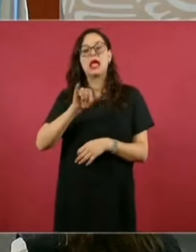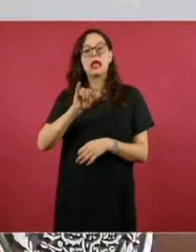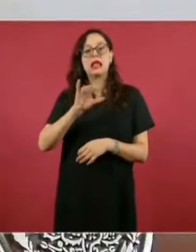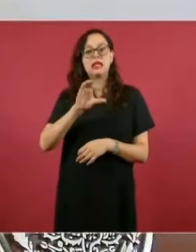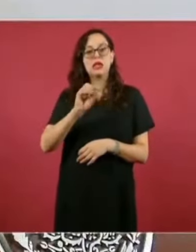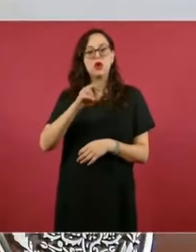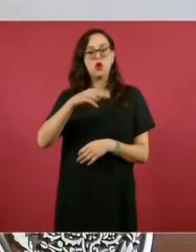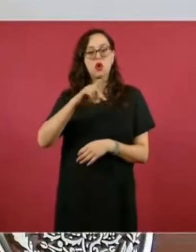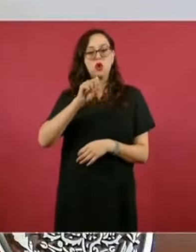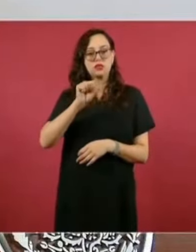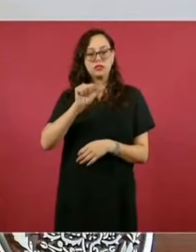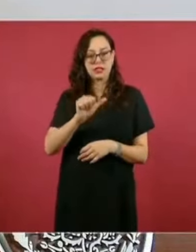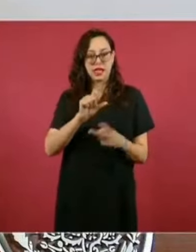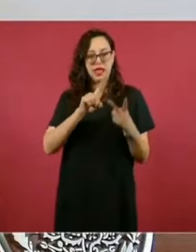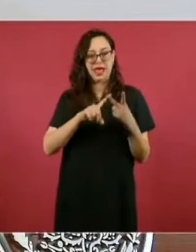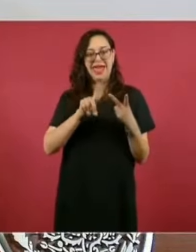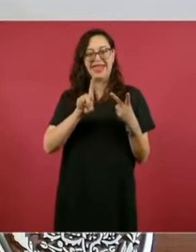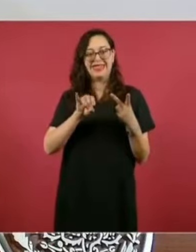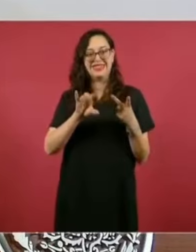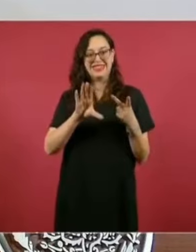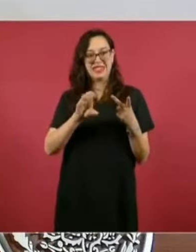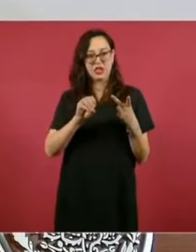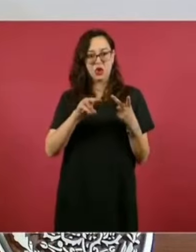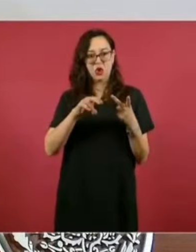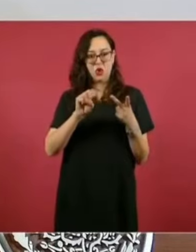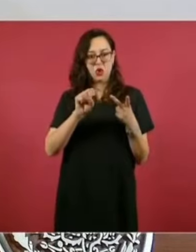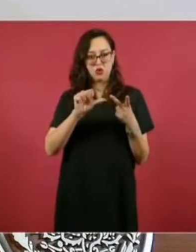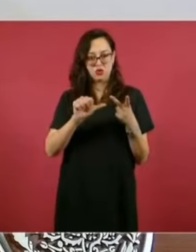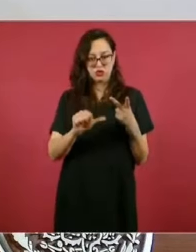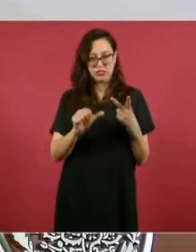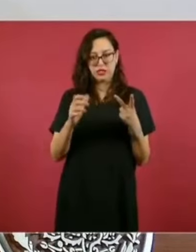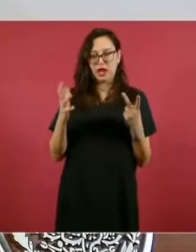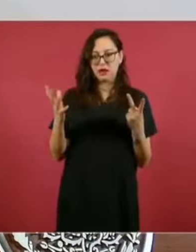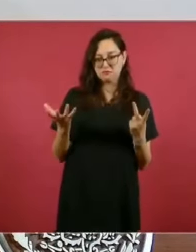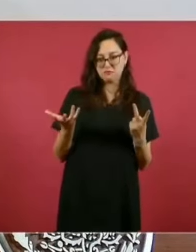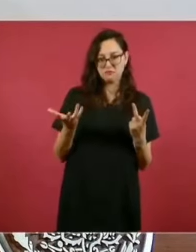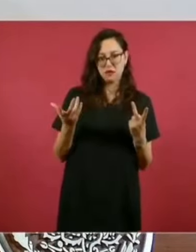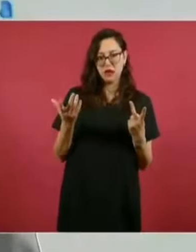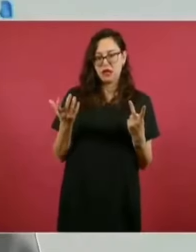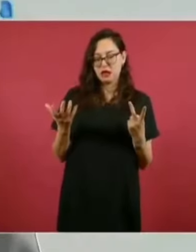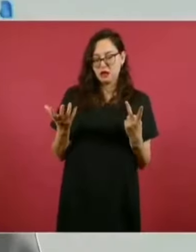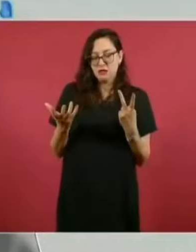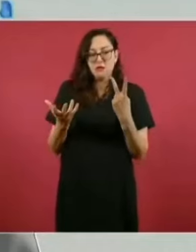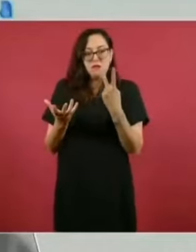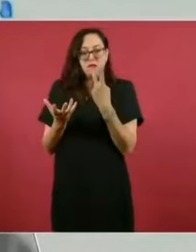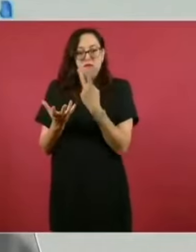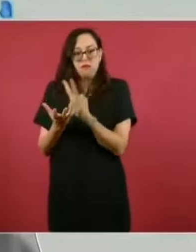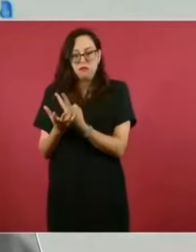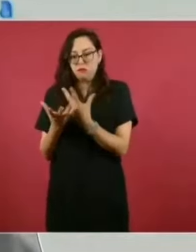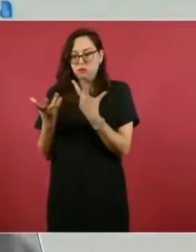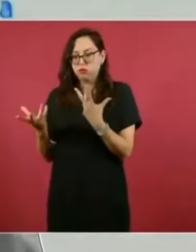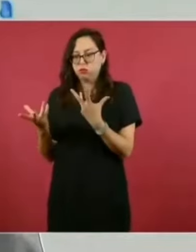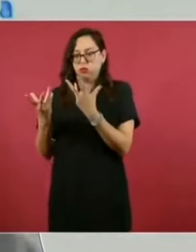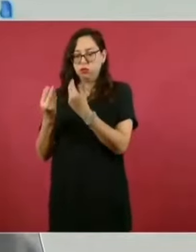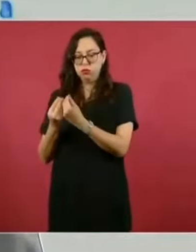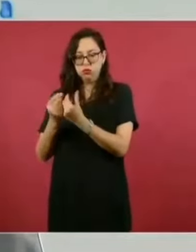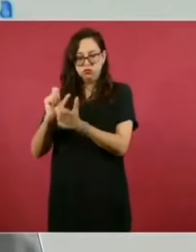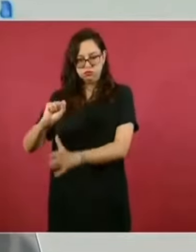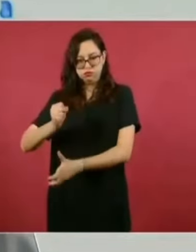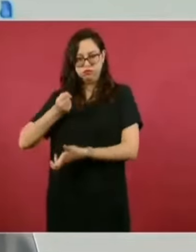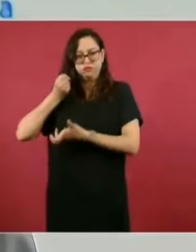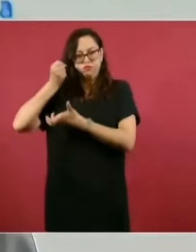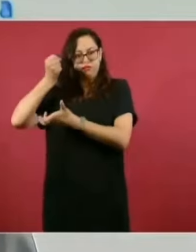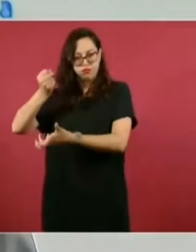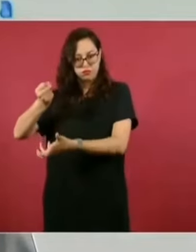Diconza, así como de la regulación vigente de ambas instituciones. Sin